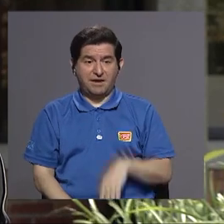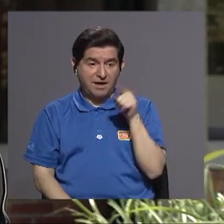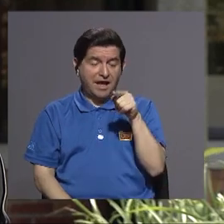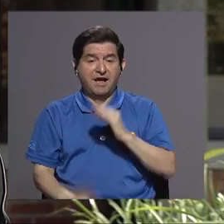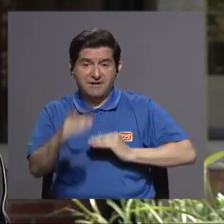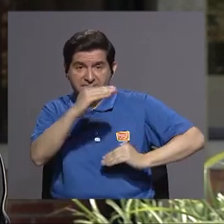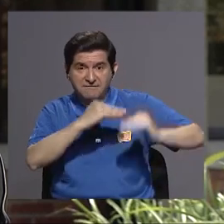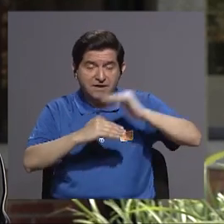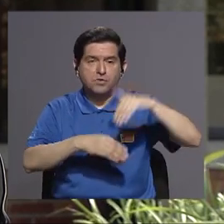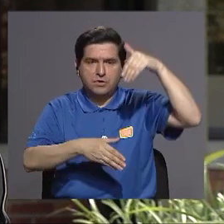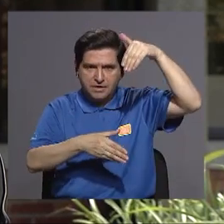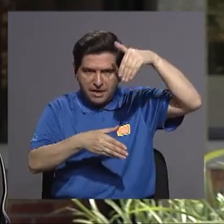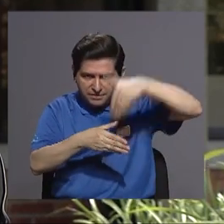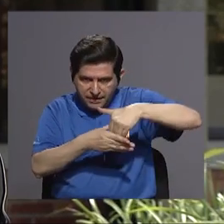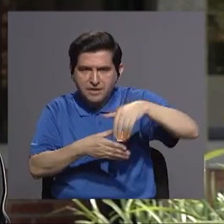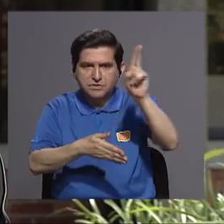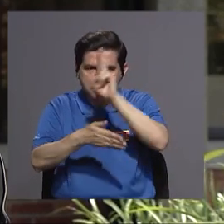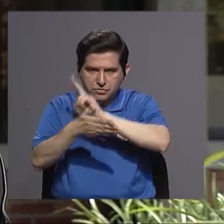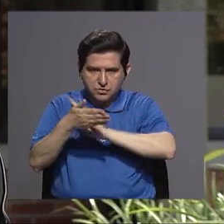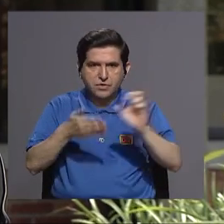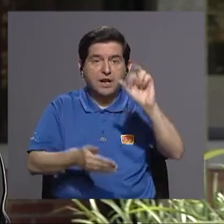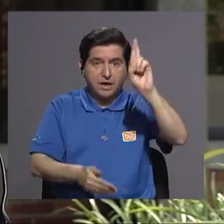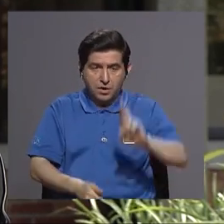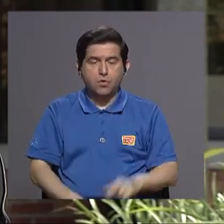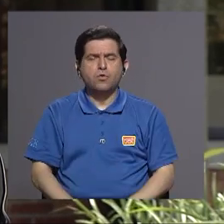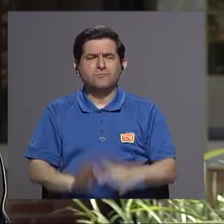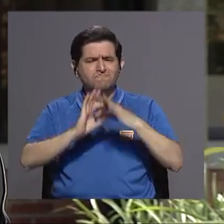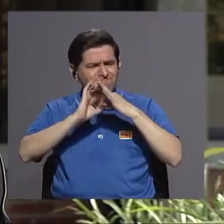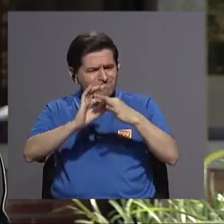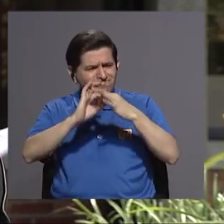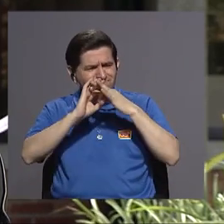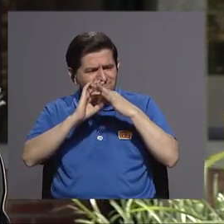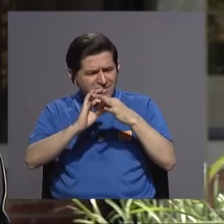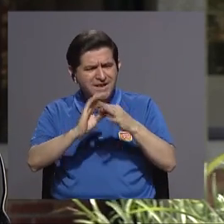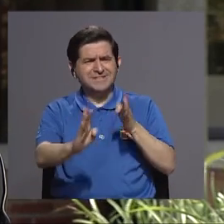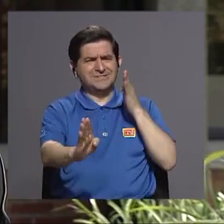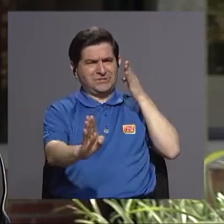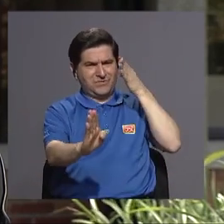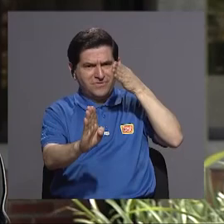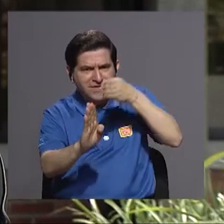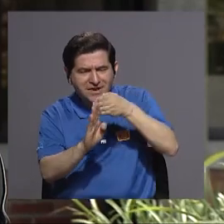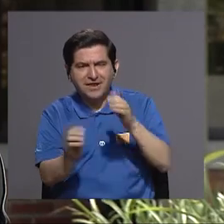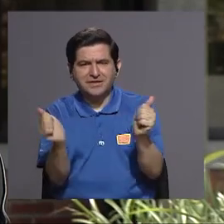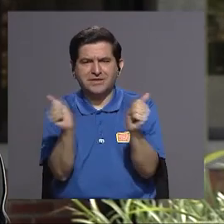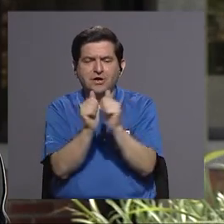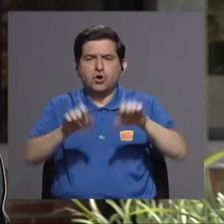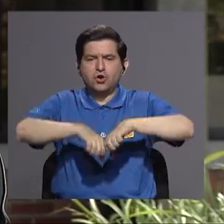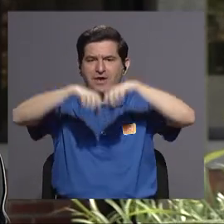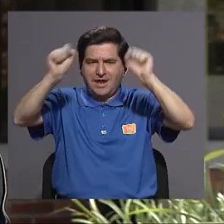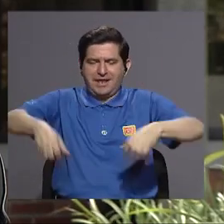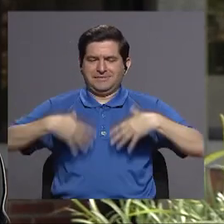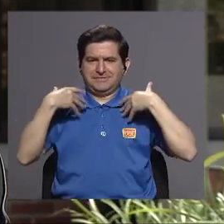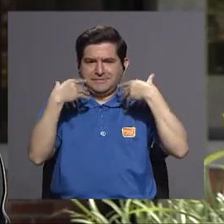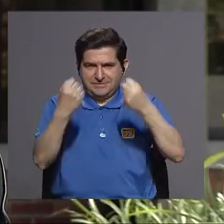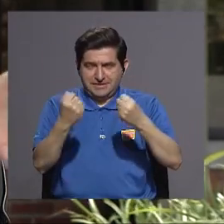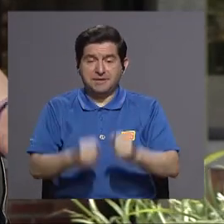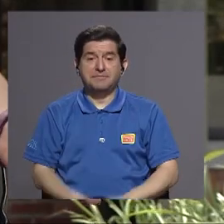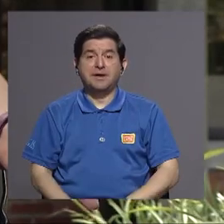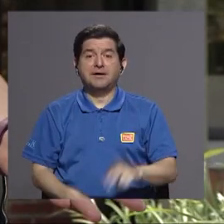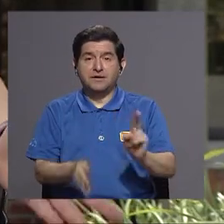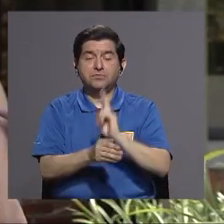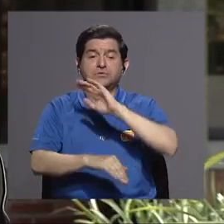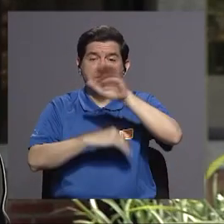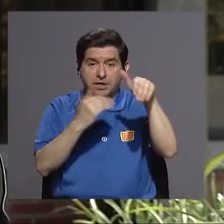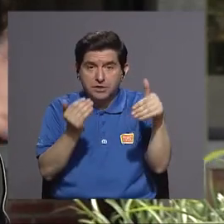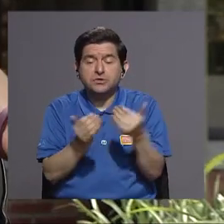la facultad dentro de acá de la universidad de costa rica que más relación tiene o que tiene la relación directa con nuestro sistema de salud que bueno es el que